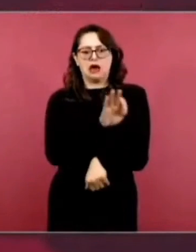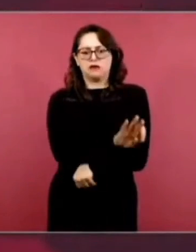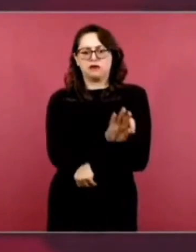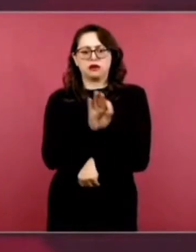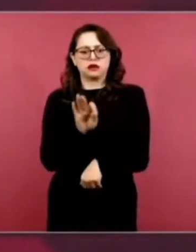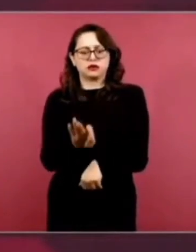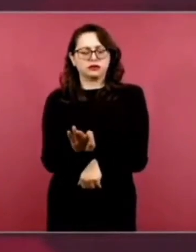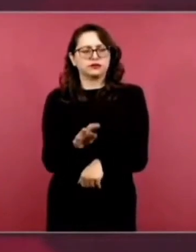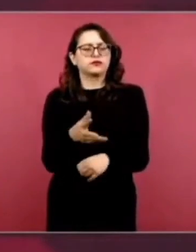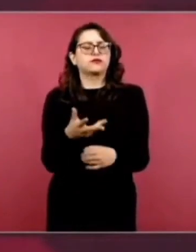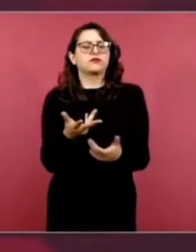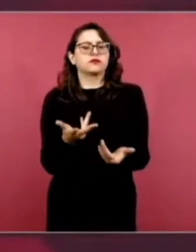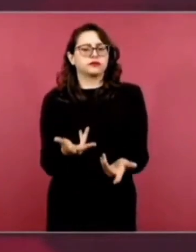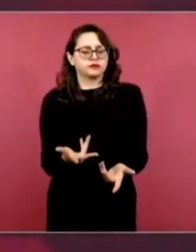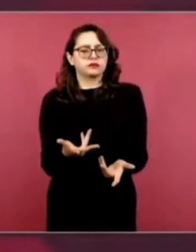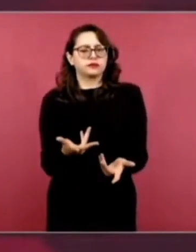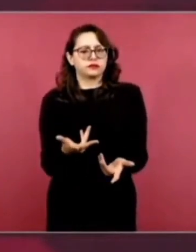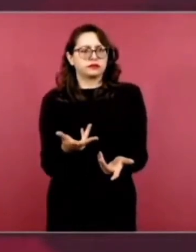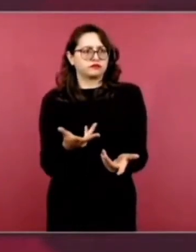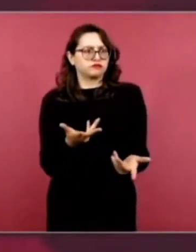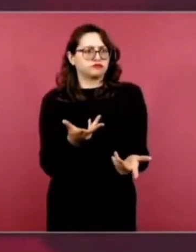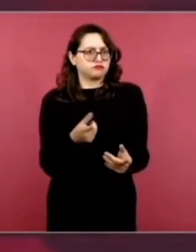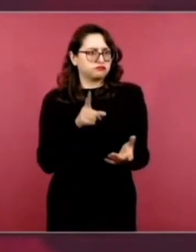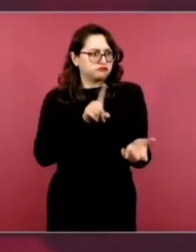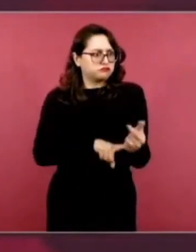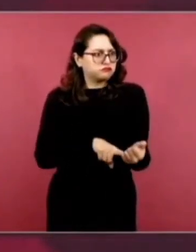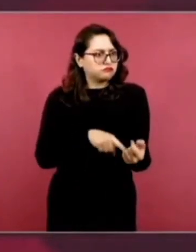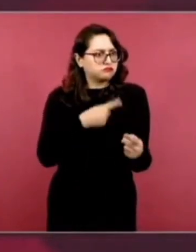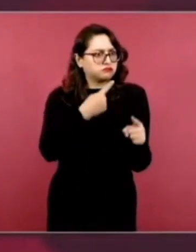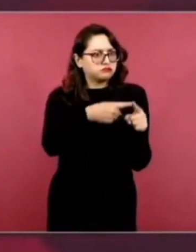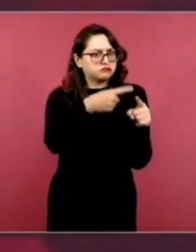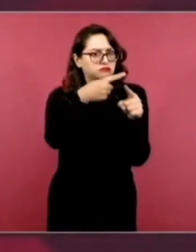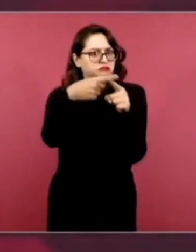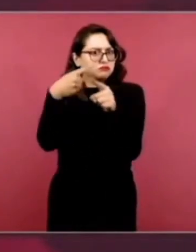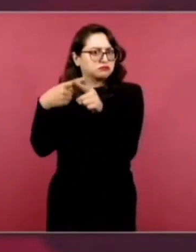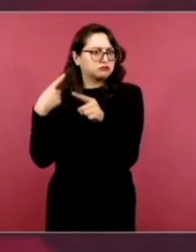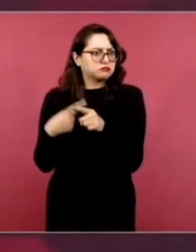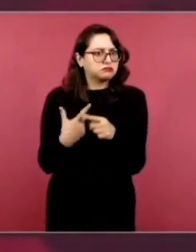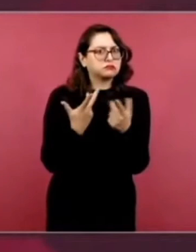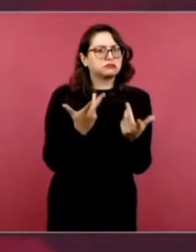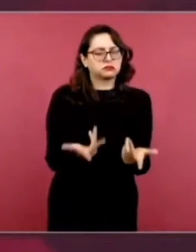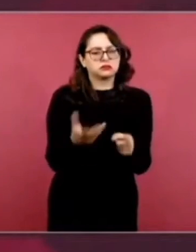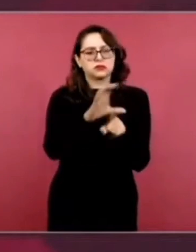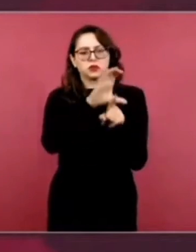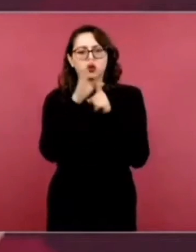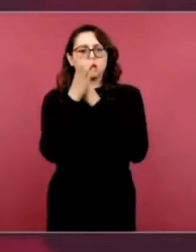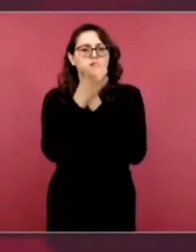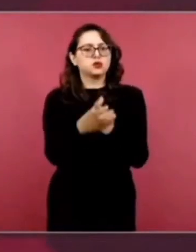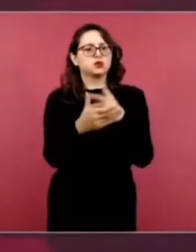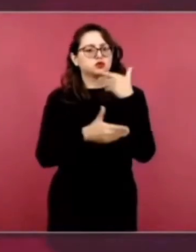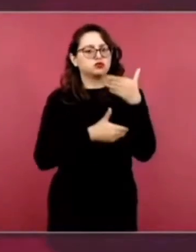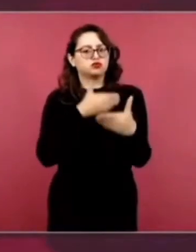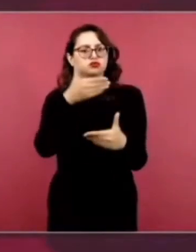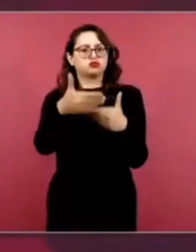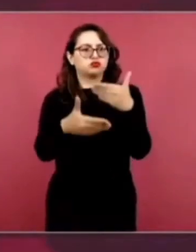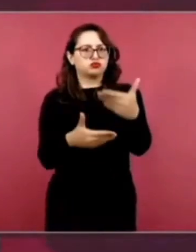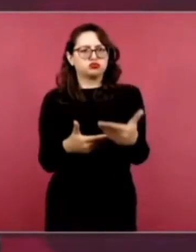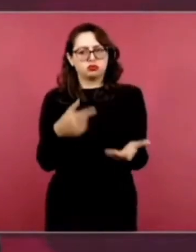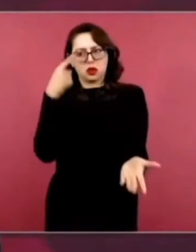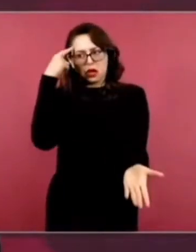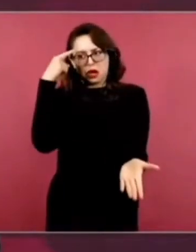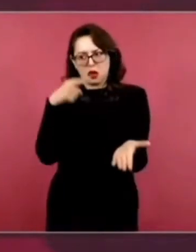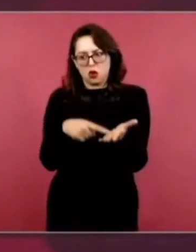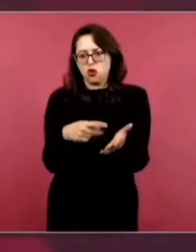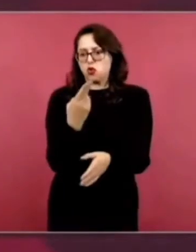estarán viendo este asunto en el Congreso para estar concluyendo a mediados